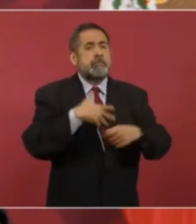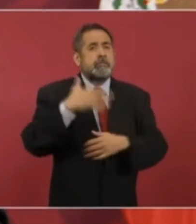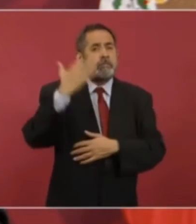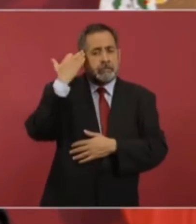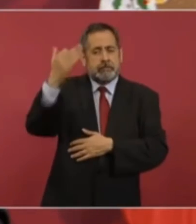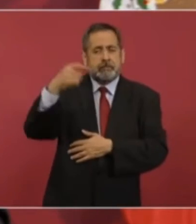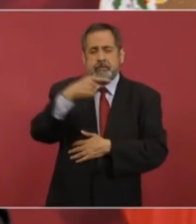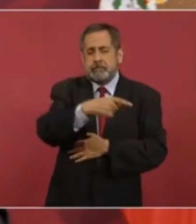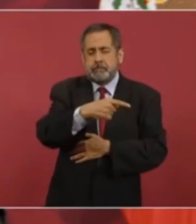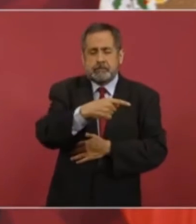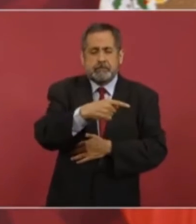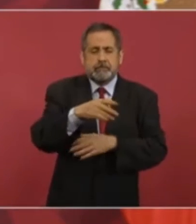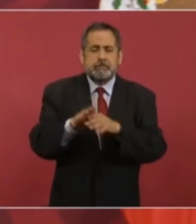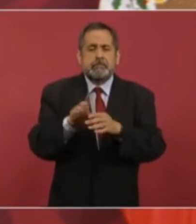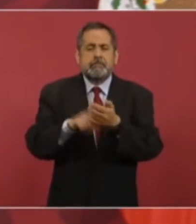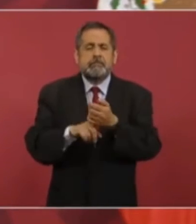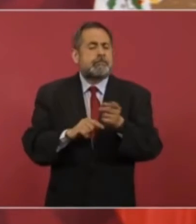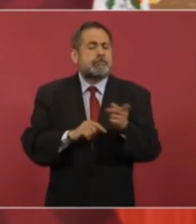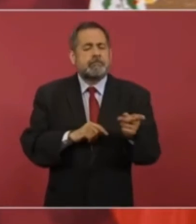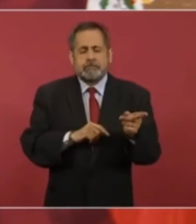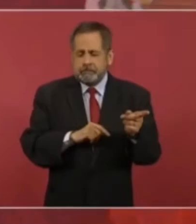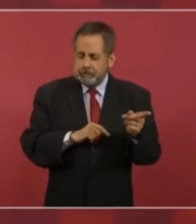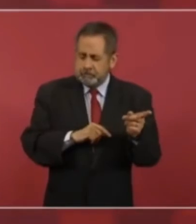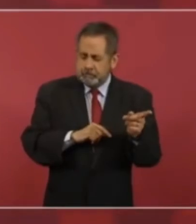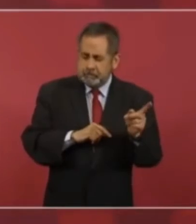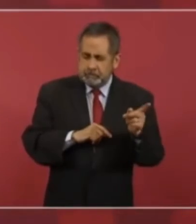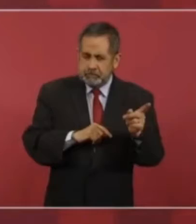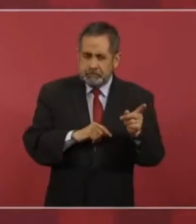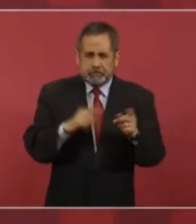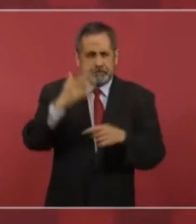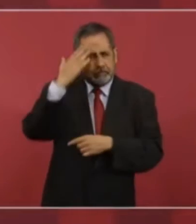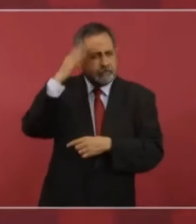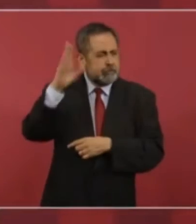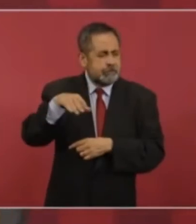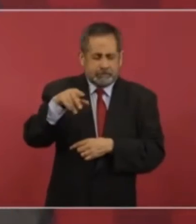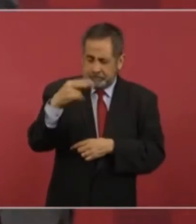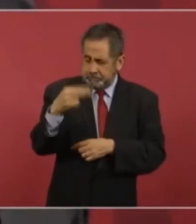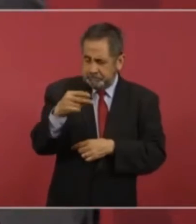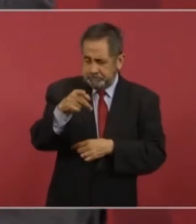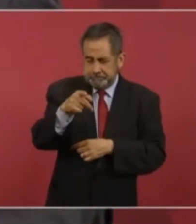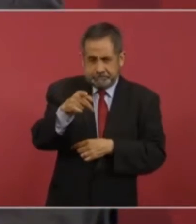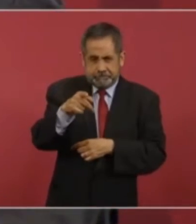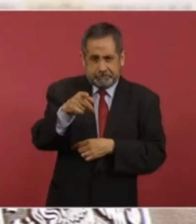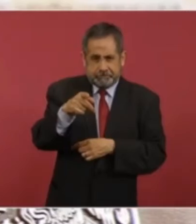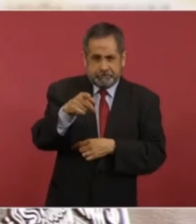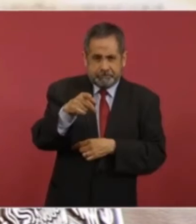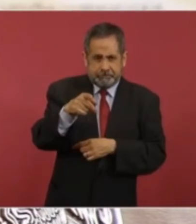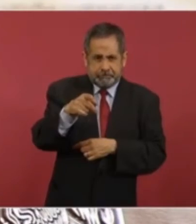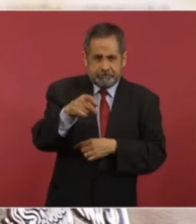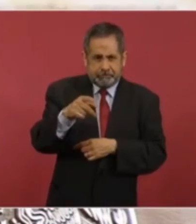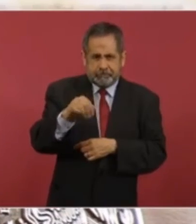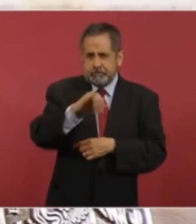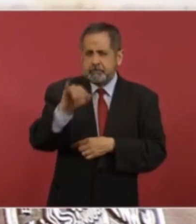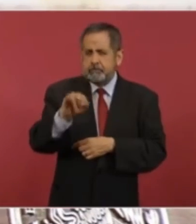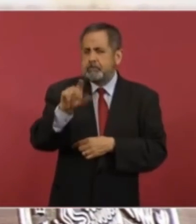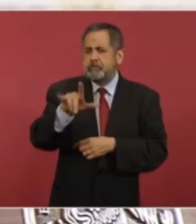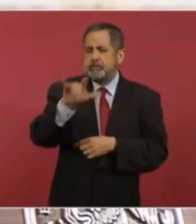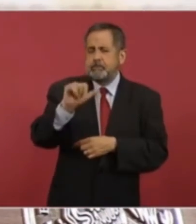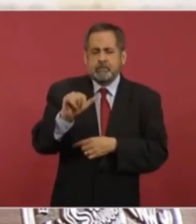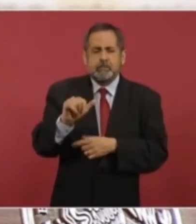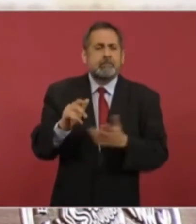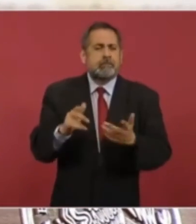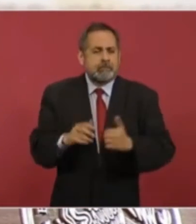en que estaba la señora Julia Carabias,